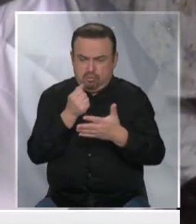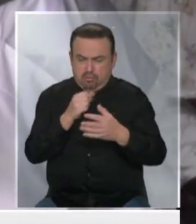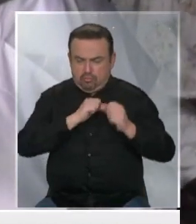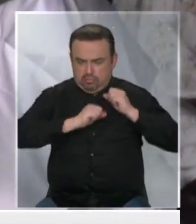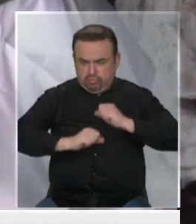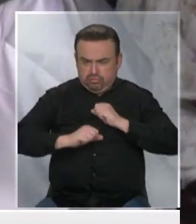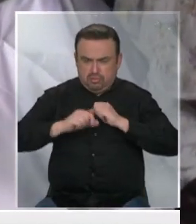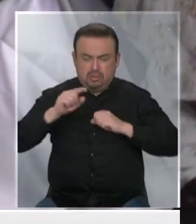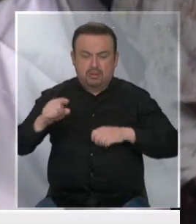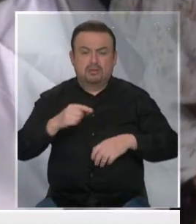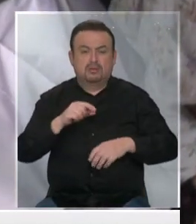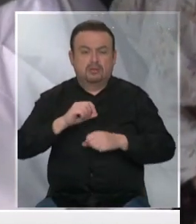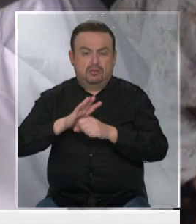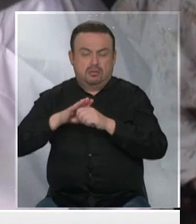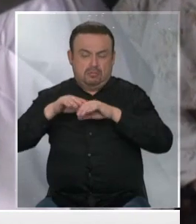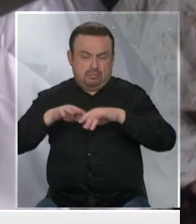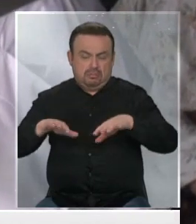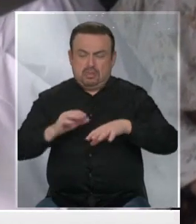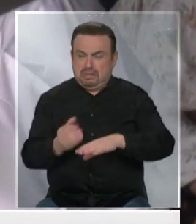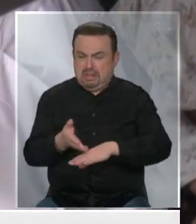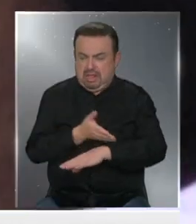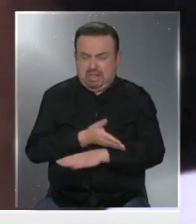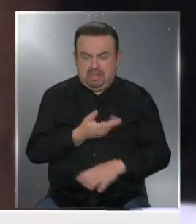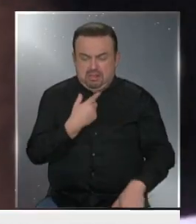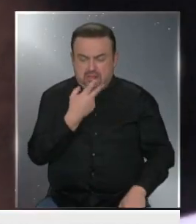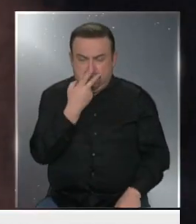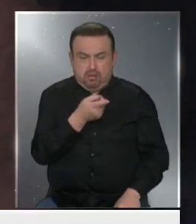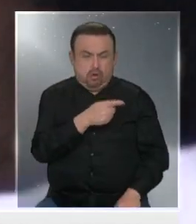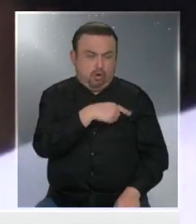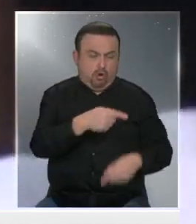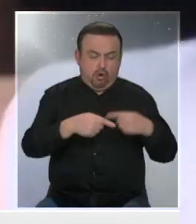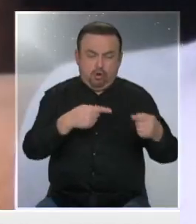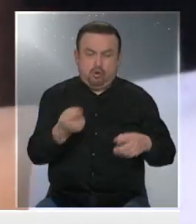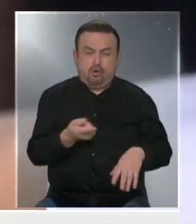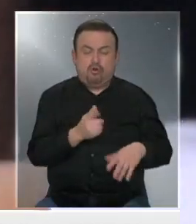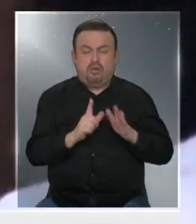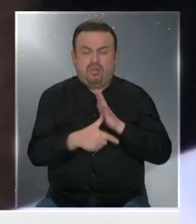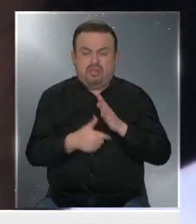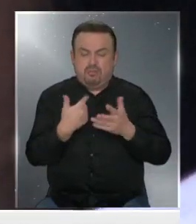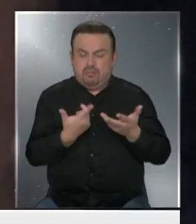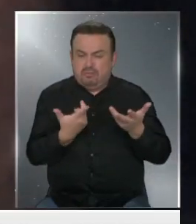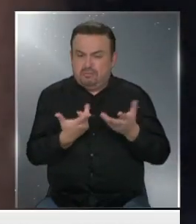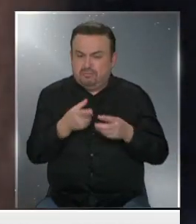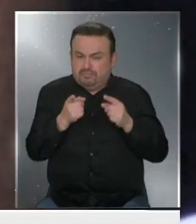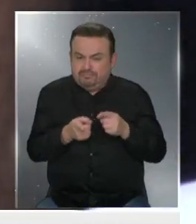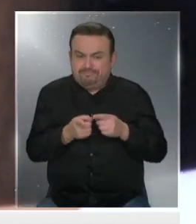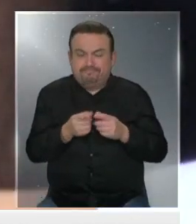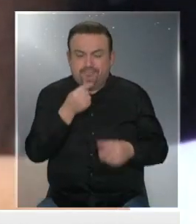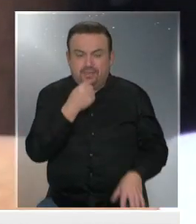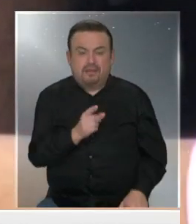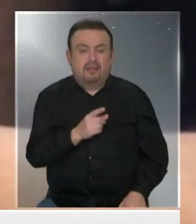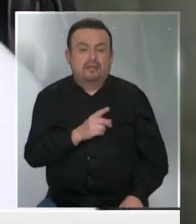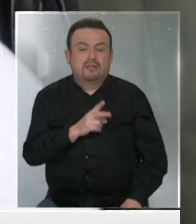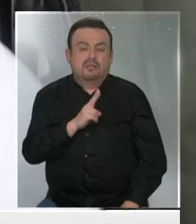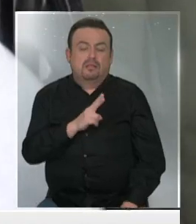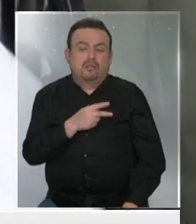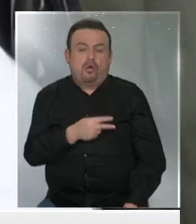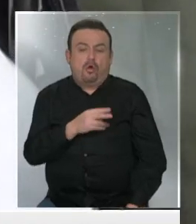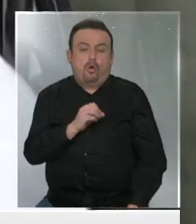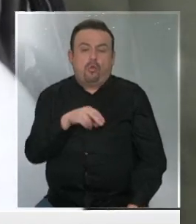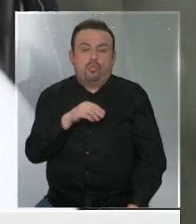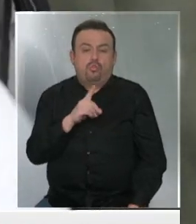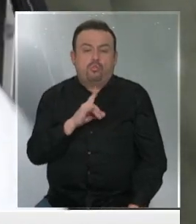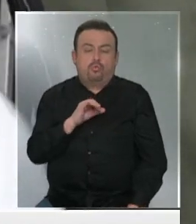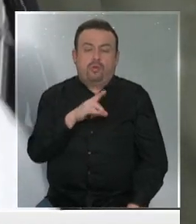de prevención del COVID-19, no así como los otros mandatarios quizás de los países cercanos a Honduras. Sin